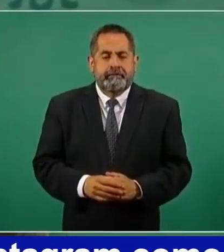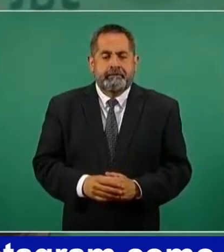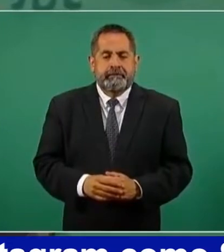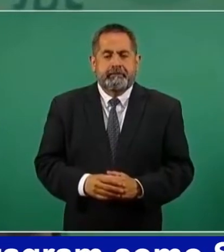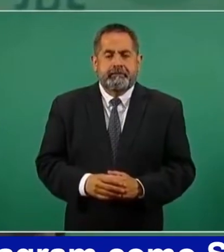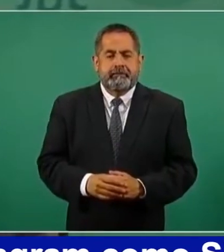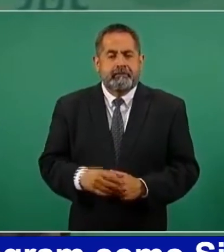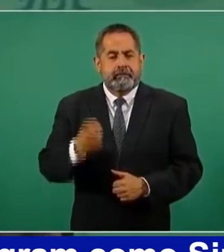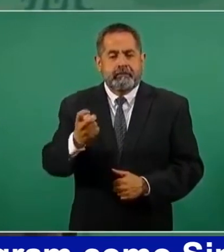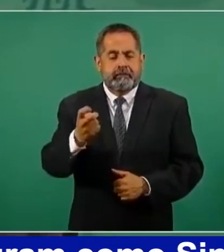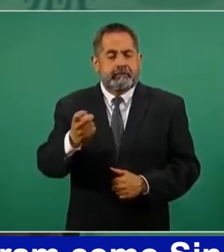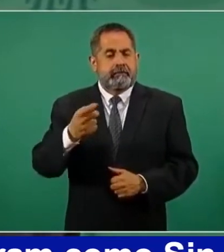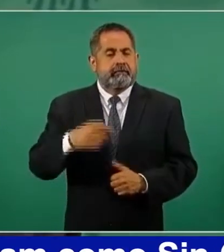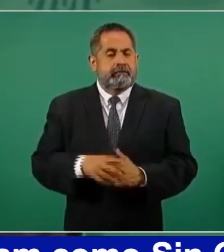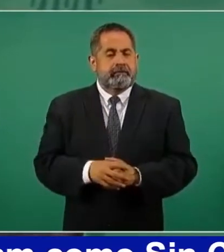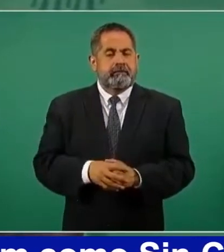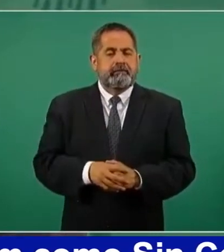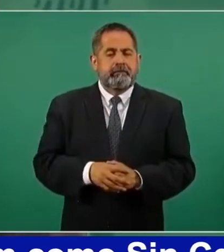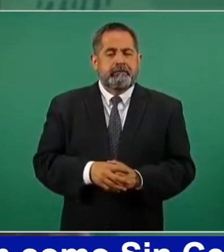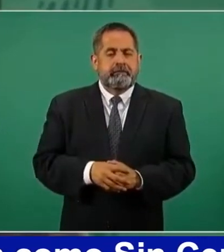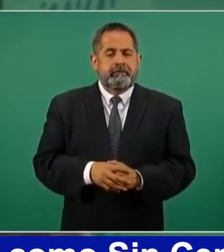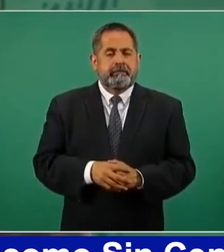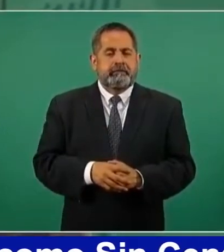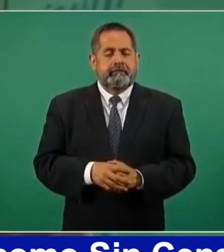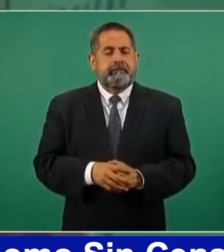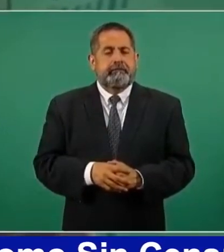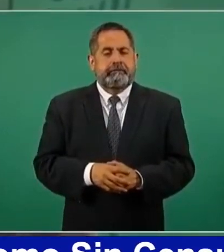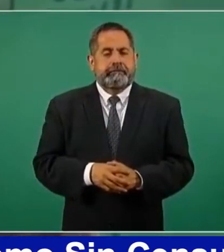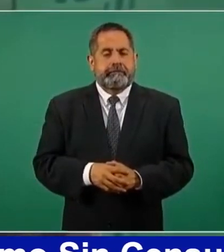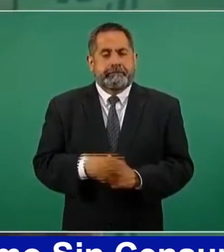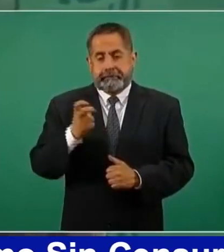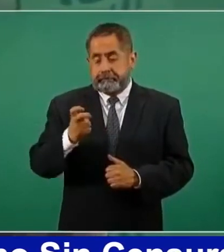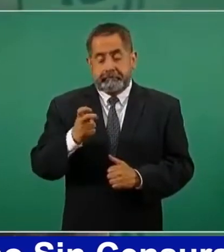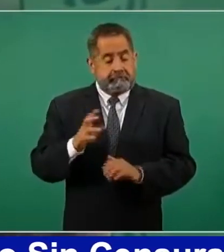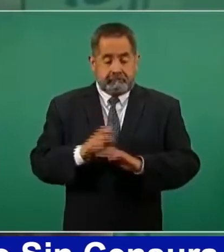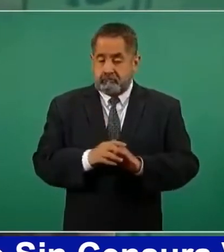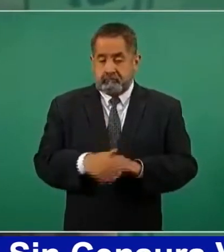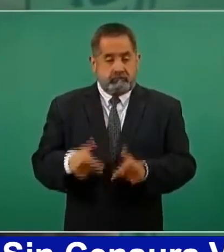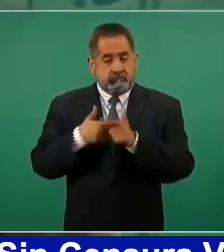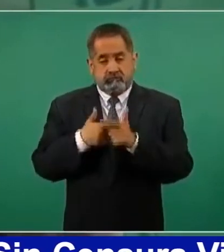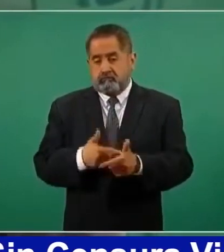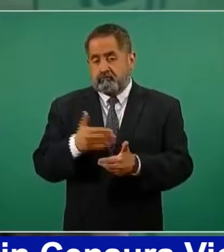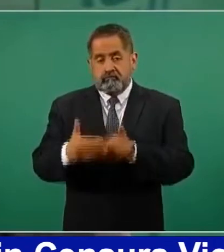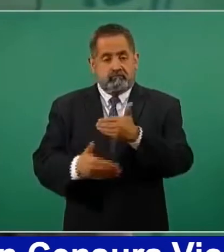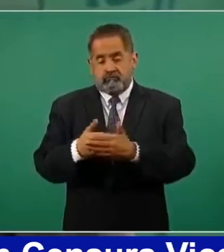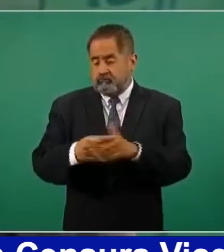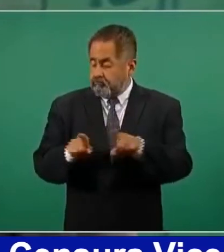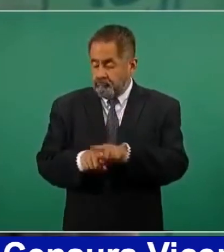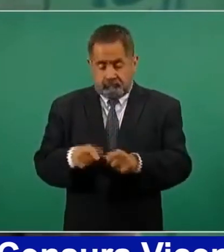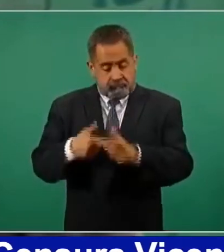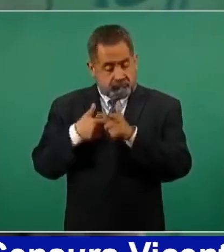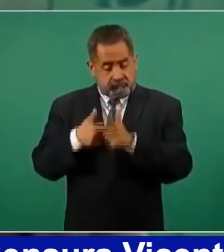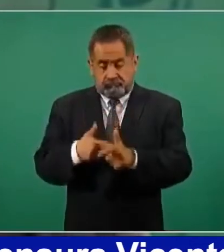Por eso, vamos a continuar con lo mismo,